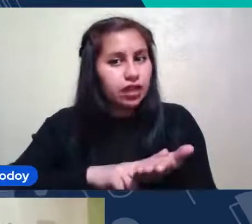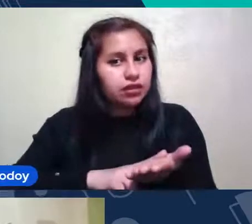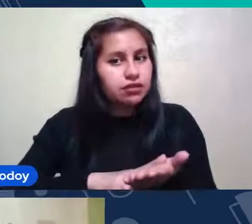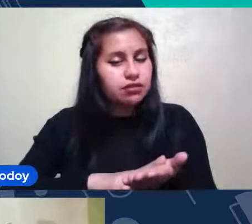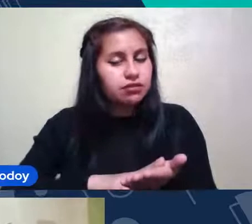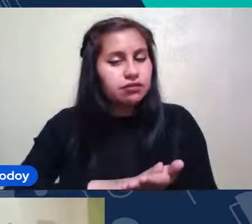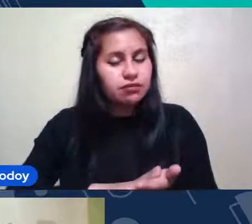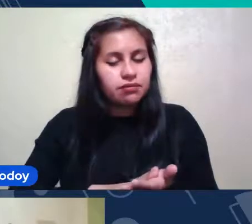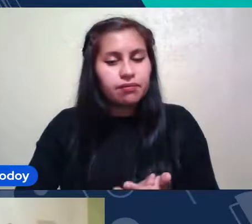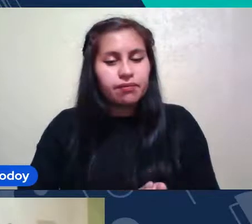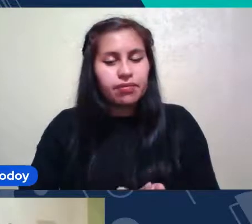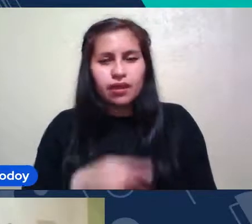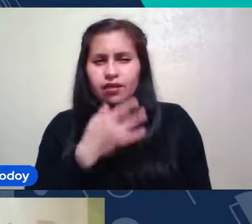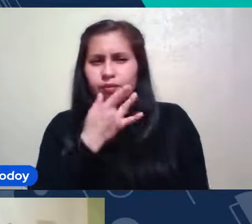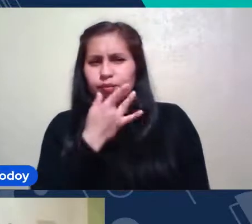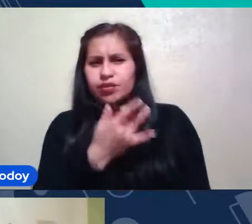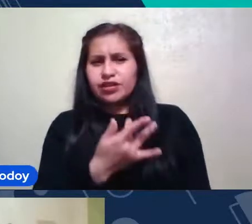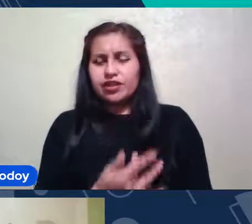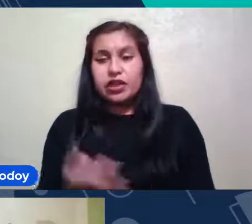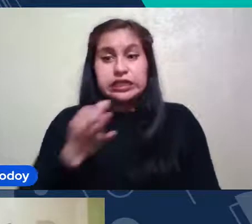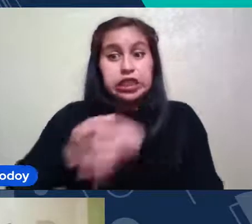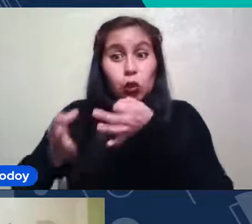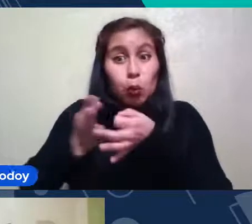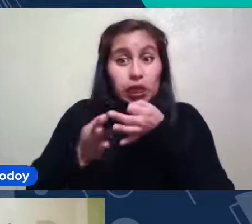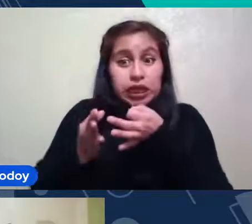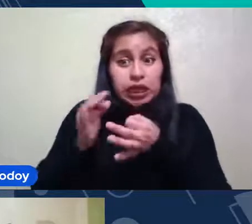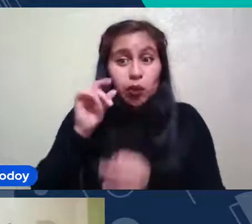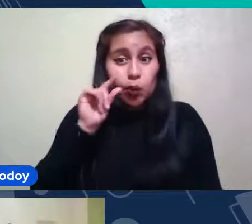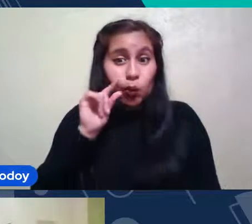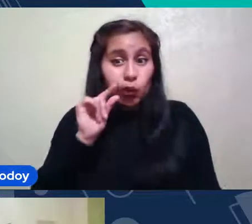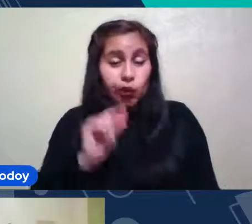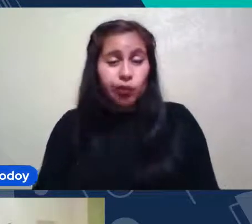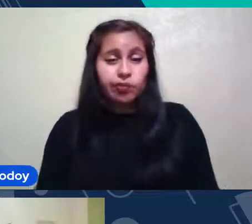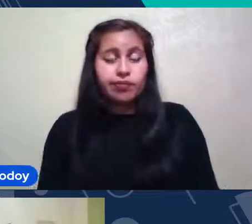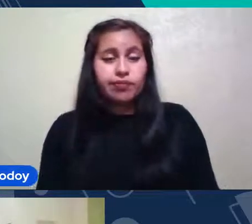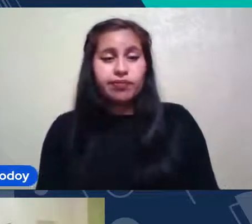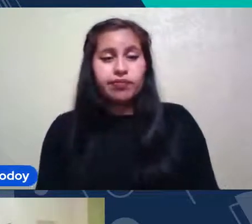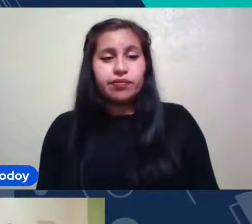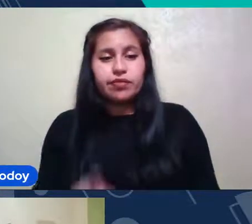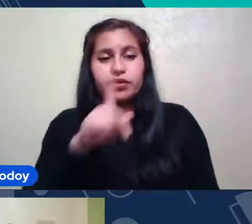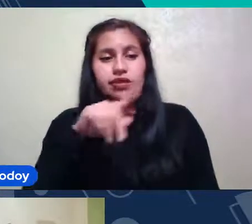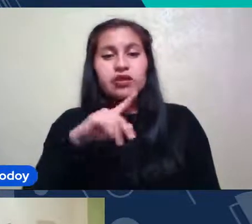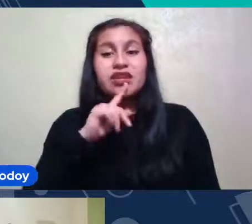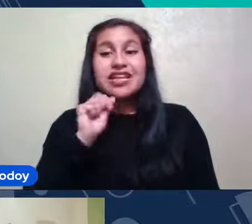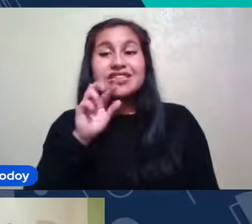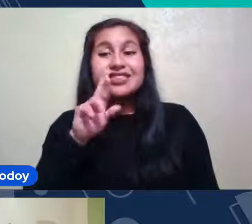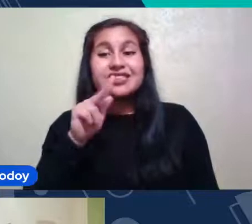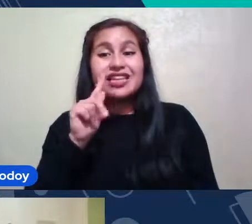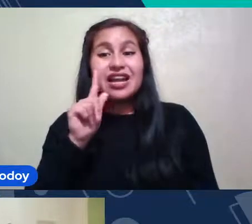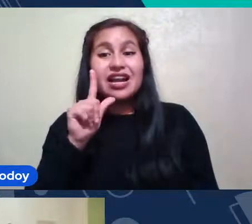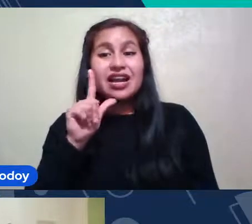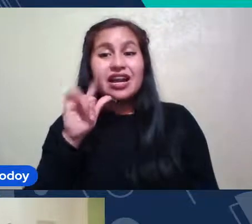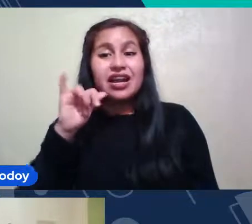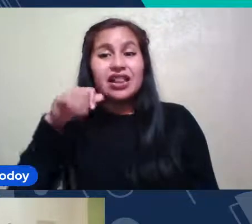Hay Si nos Cuenta Un poco Sobre Starlink ¿Qué es Starlink?